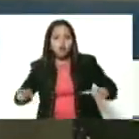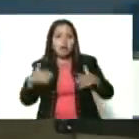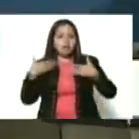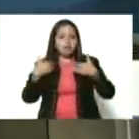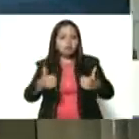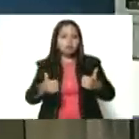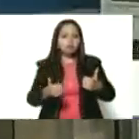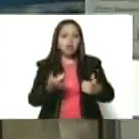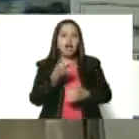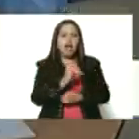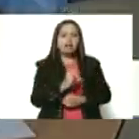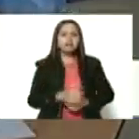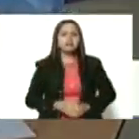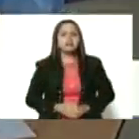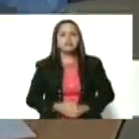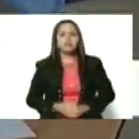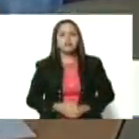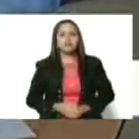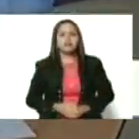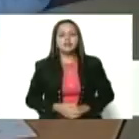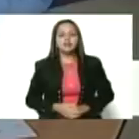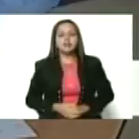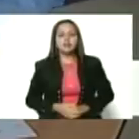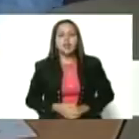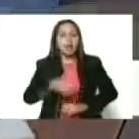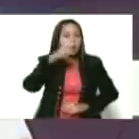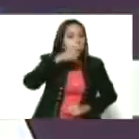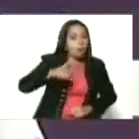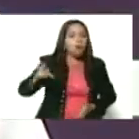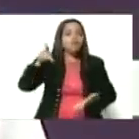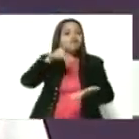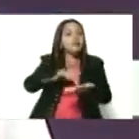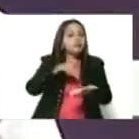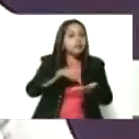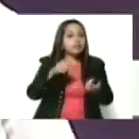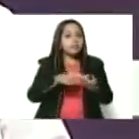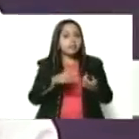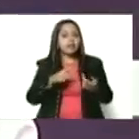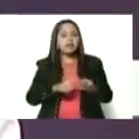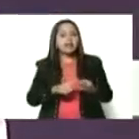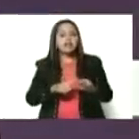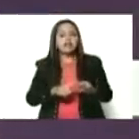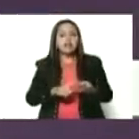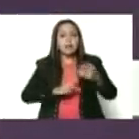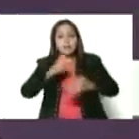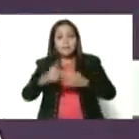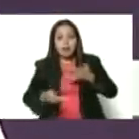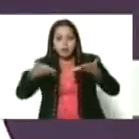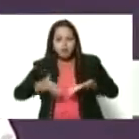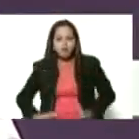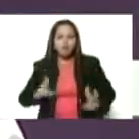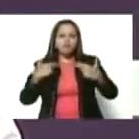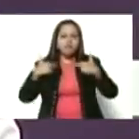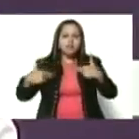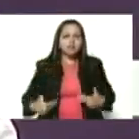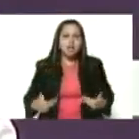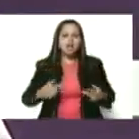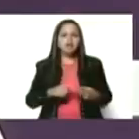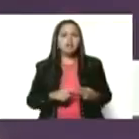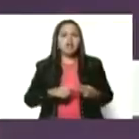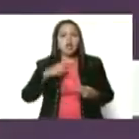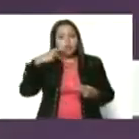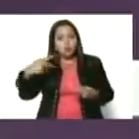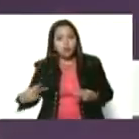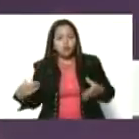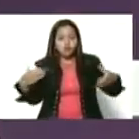funcionan o hacen vida el poder popular, el parto humanizado, el poder político y